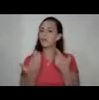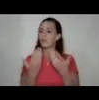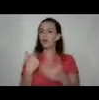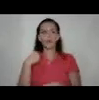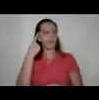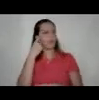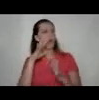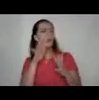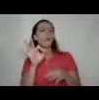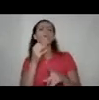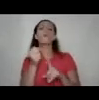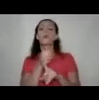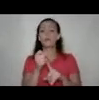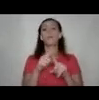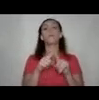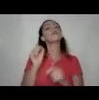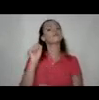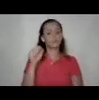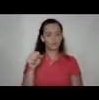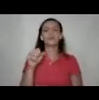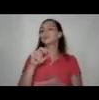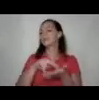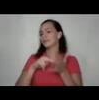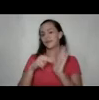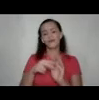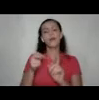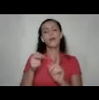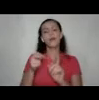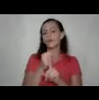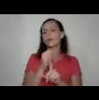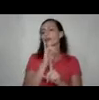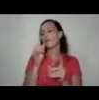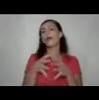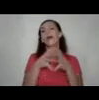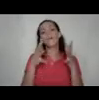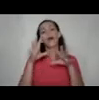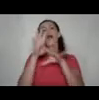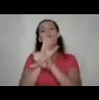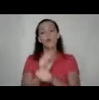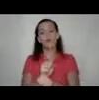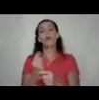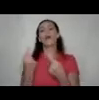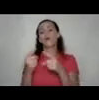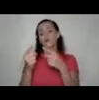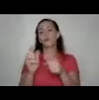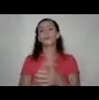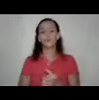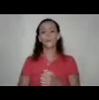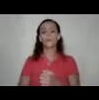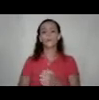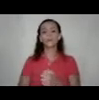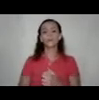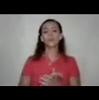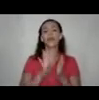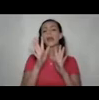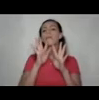lo consideramos como una forma de violencia pero sí que termina siendo y es una también de las más comunes que ocurren. Las que les decíamos más